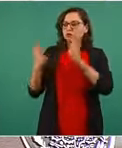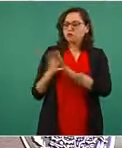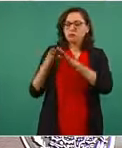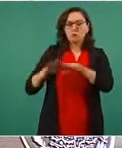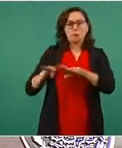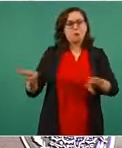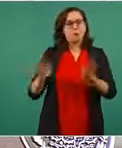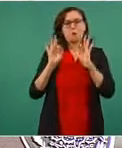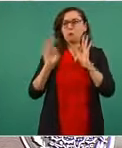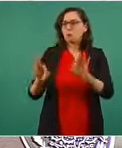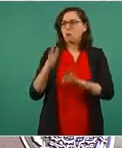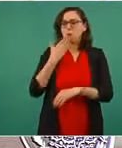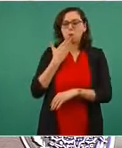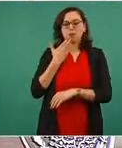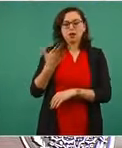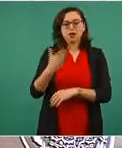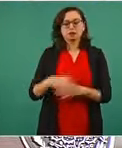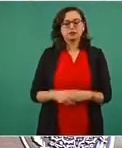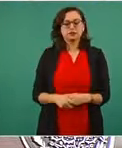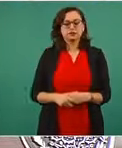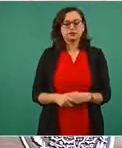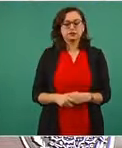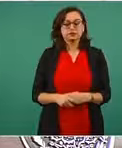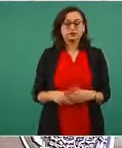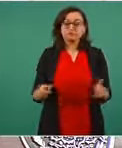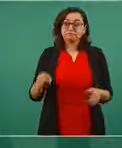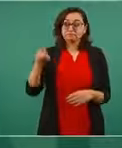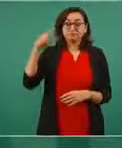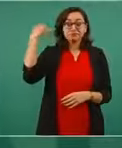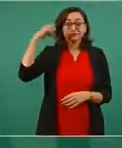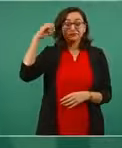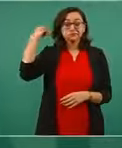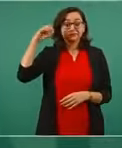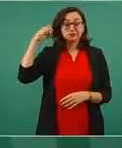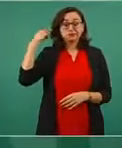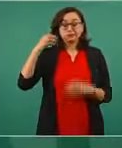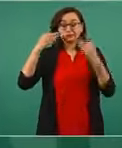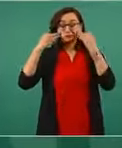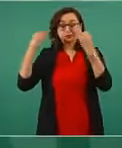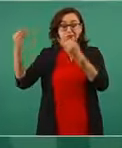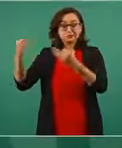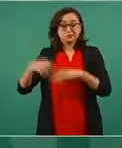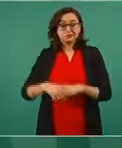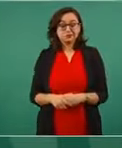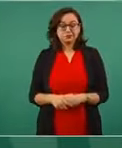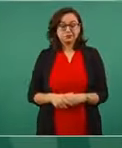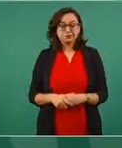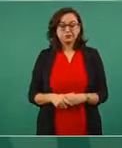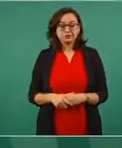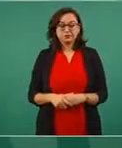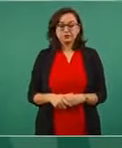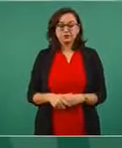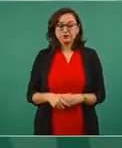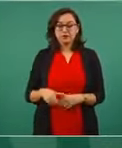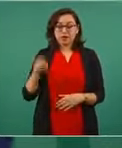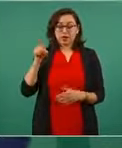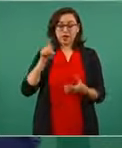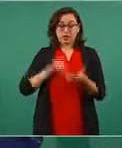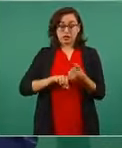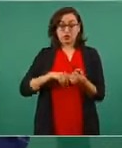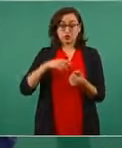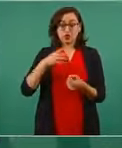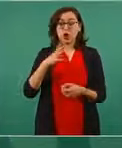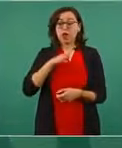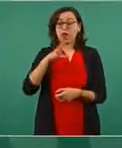y el ejemplo es Oaxaca, de los 570 municipios de